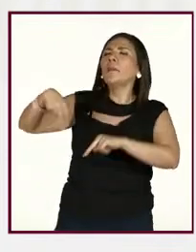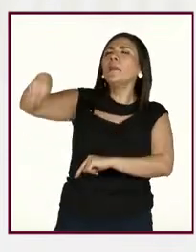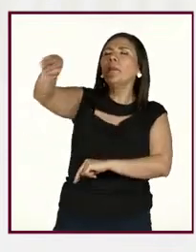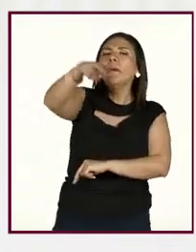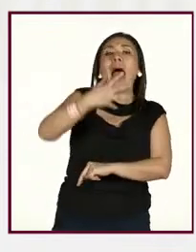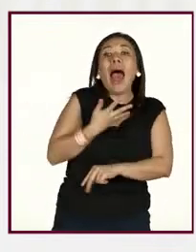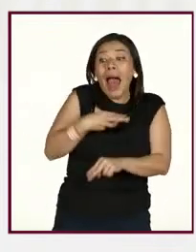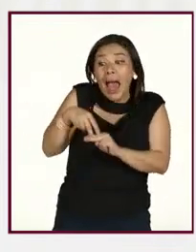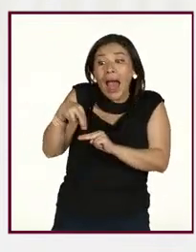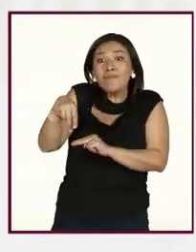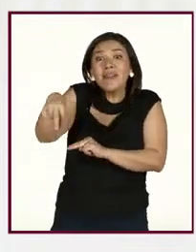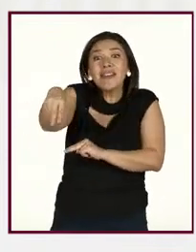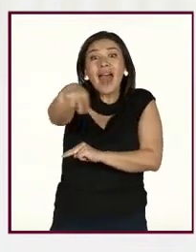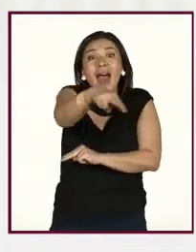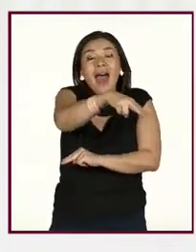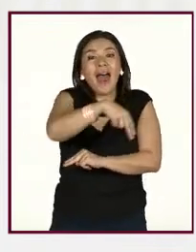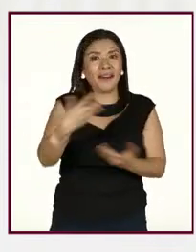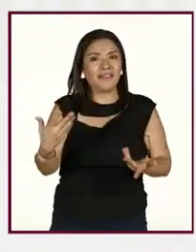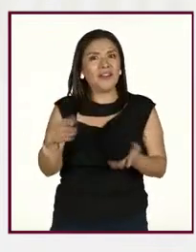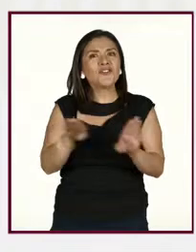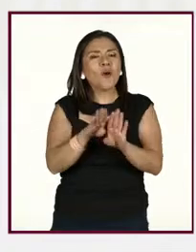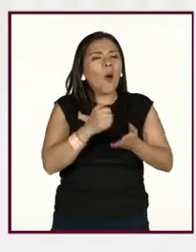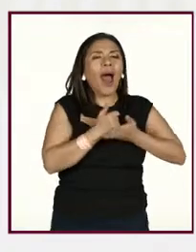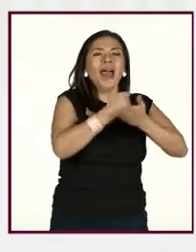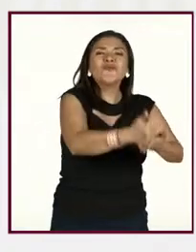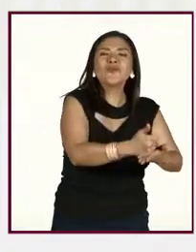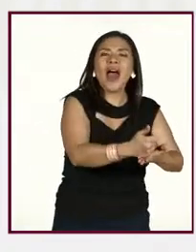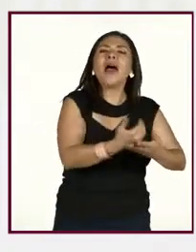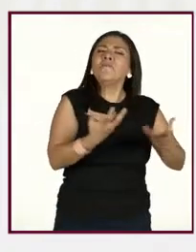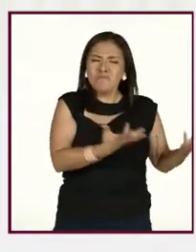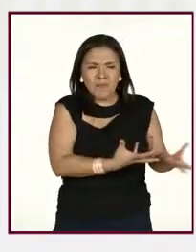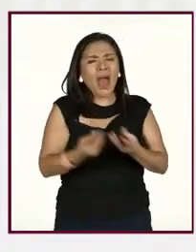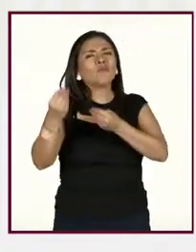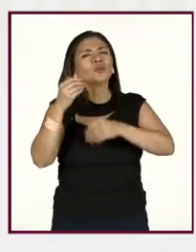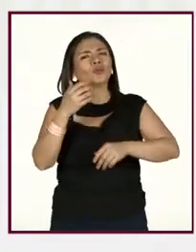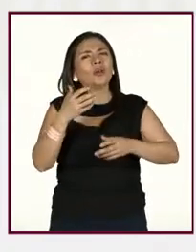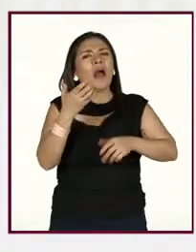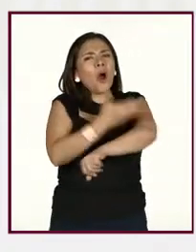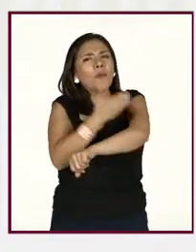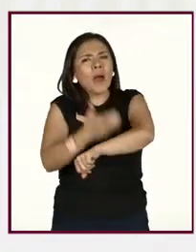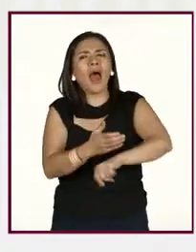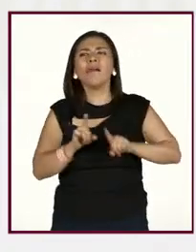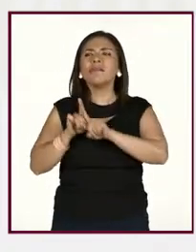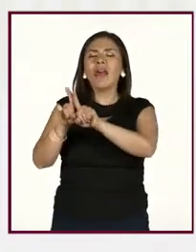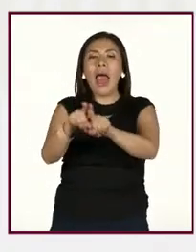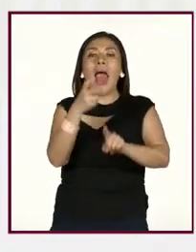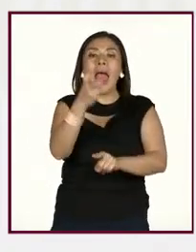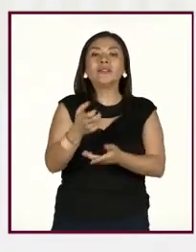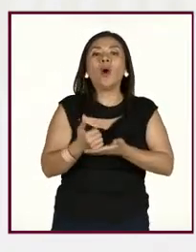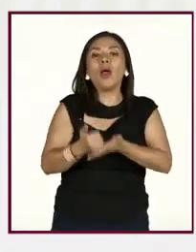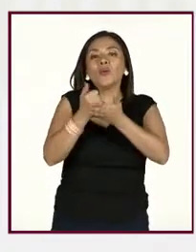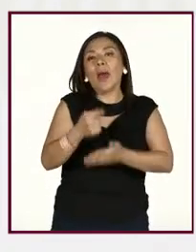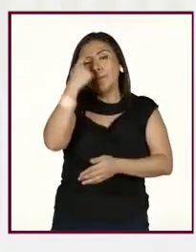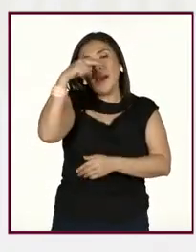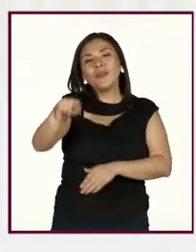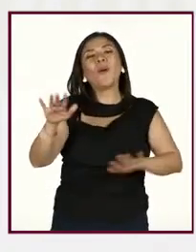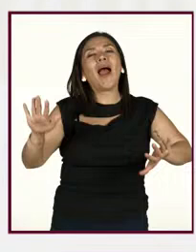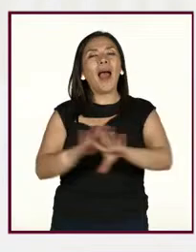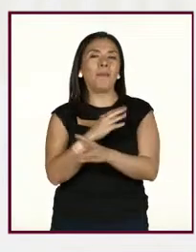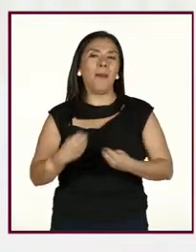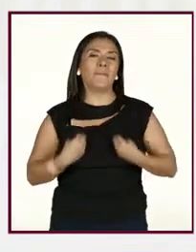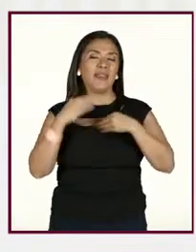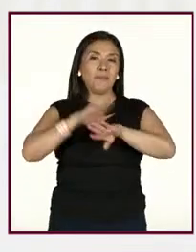caminando. Entonces, siempre como motivar al otro es una estrategia para tener esta vida también más saludable.